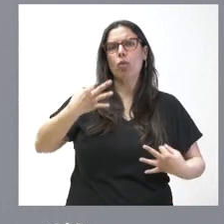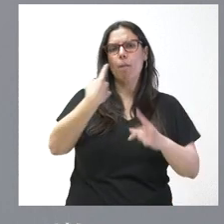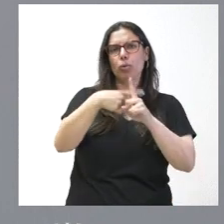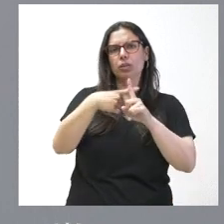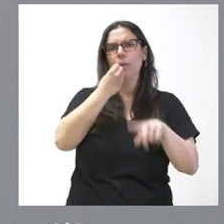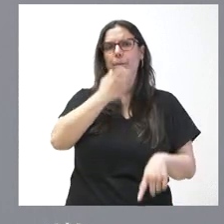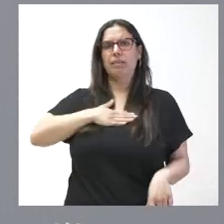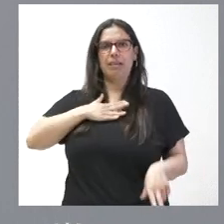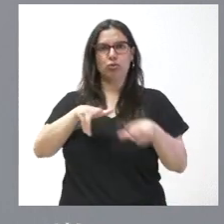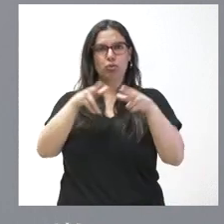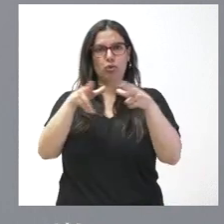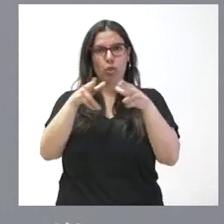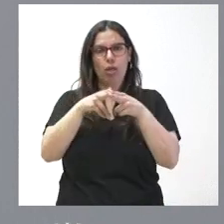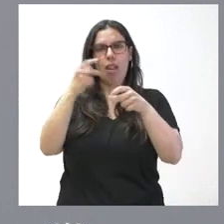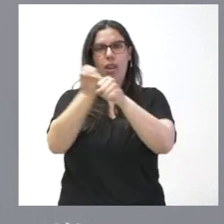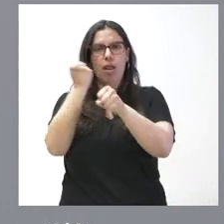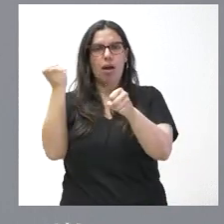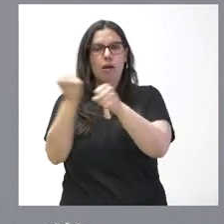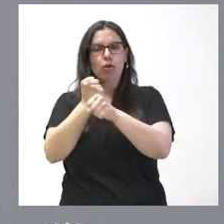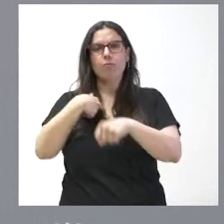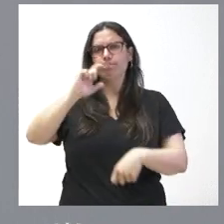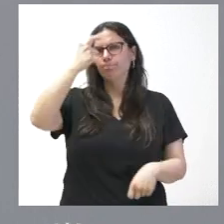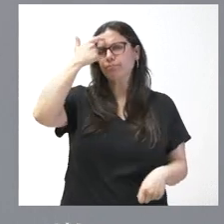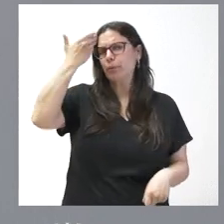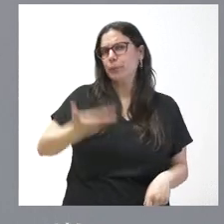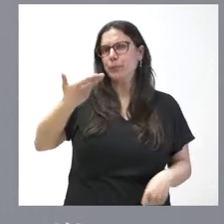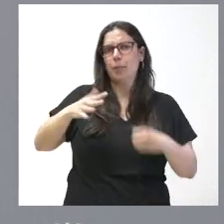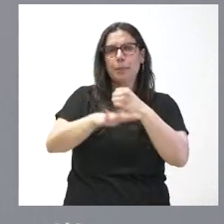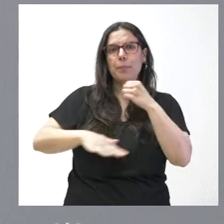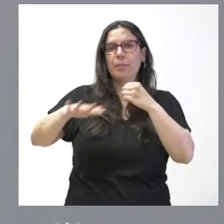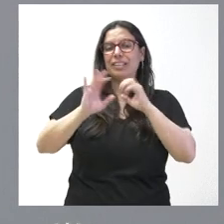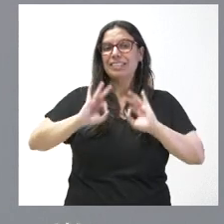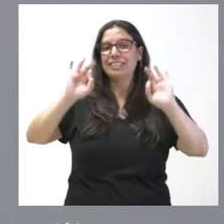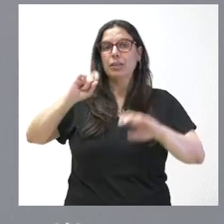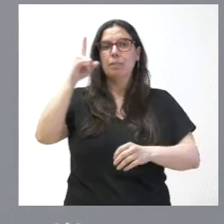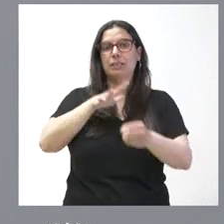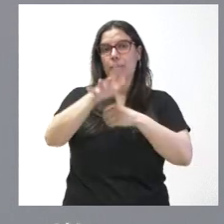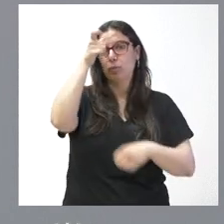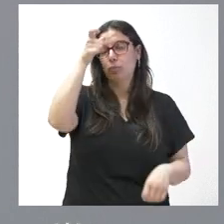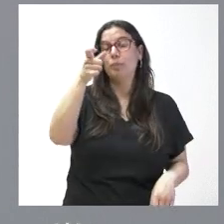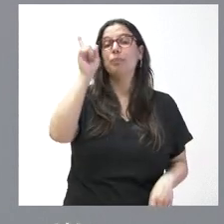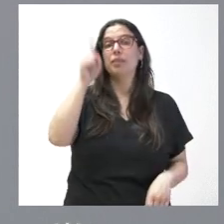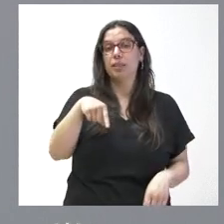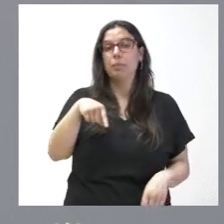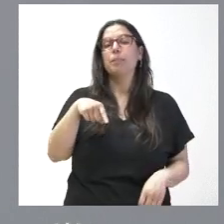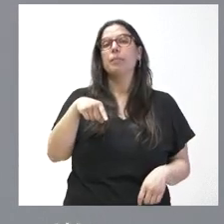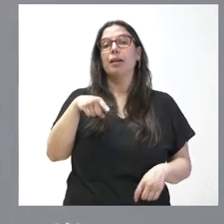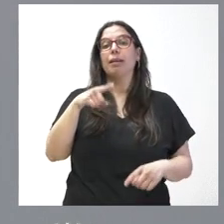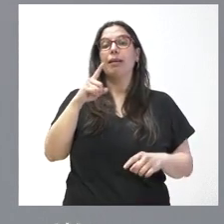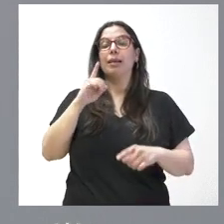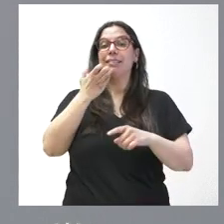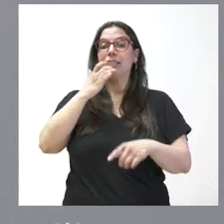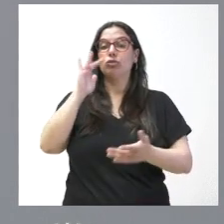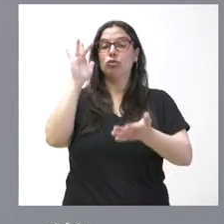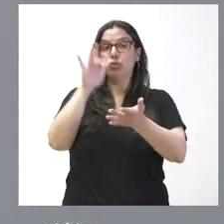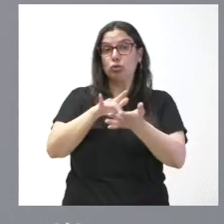bienestar social laboral como elementos básicos, especialmente en el ámbito rural, y previene los efectos negativos que se pudieran